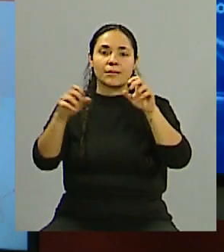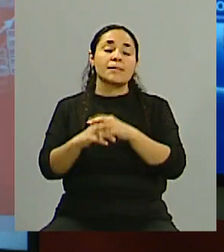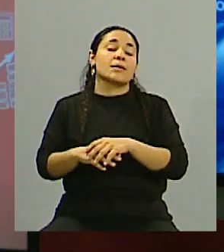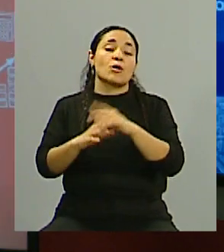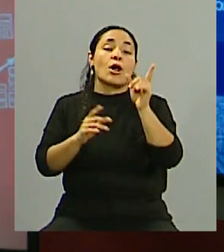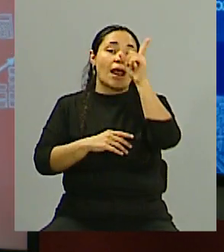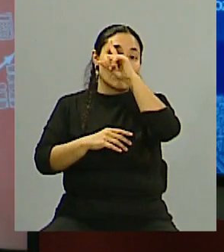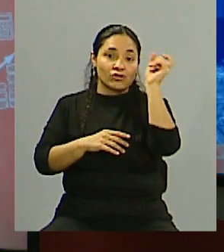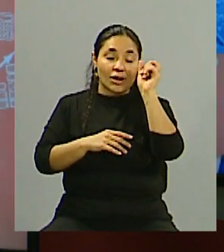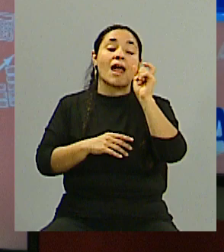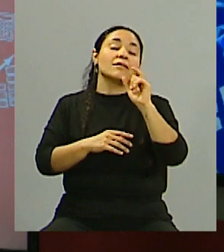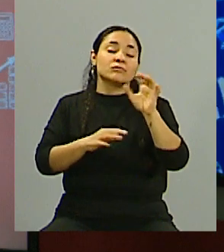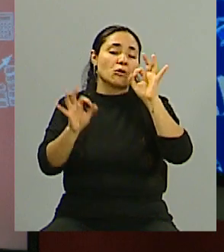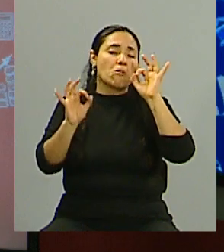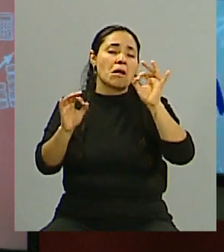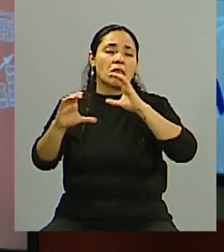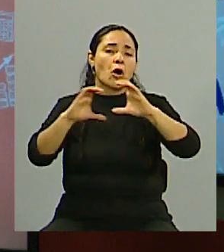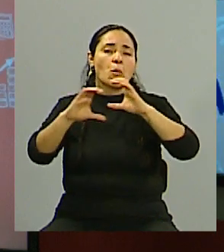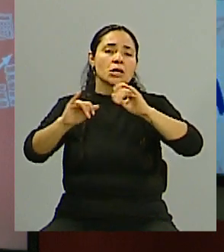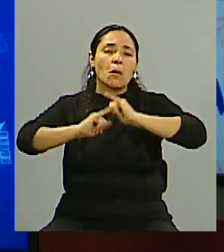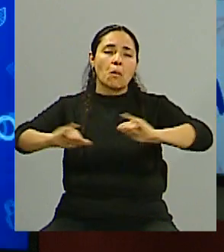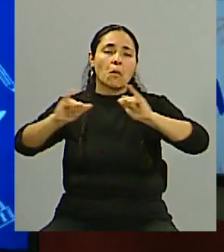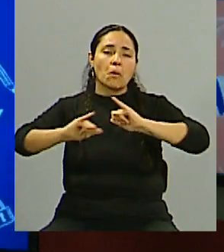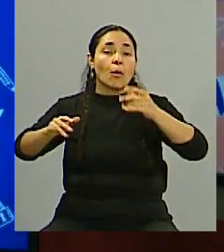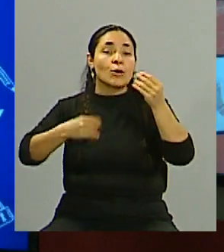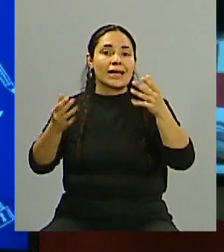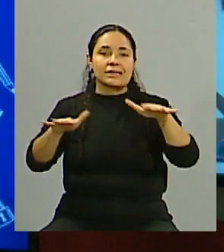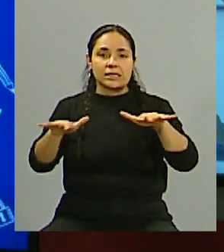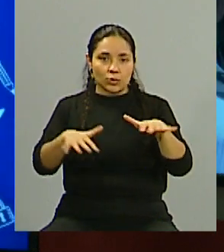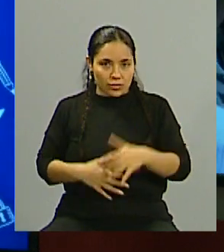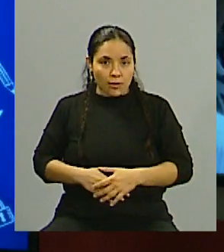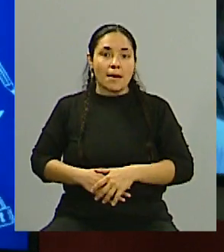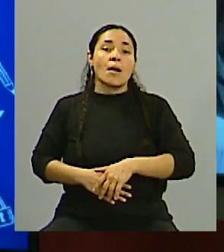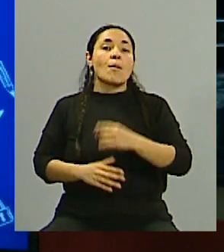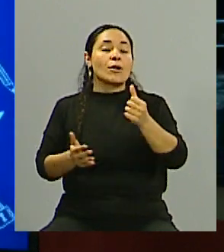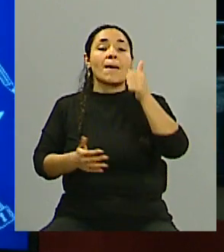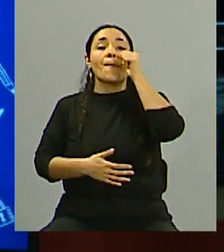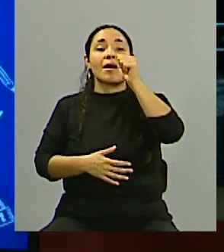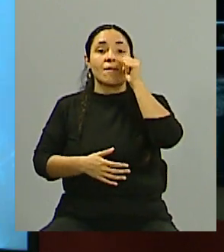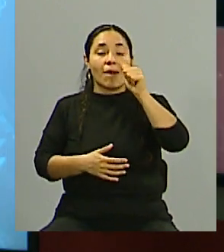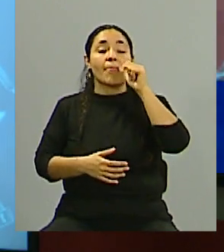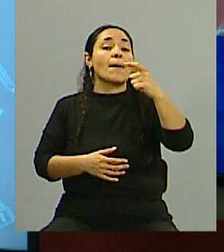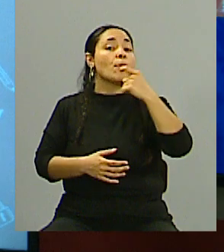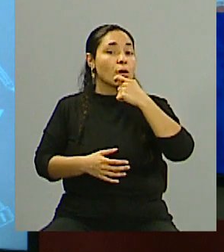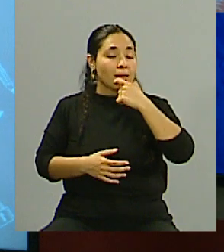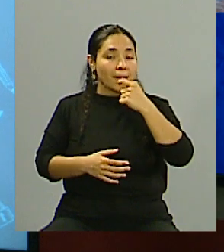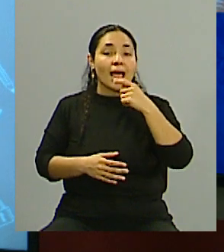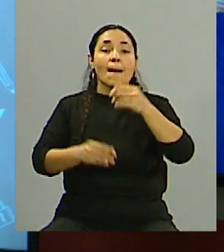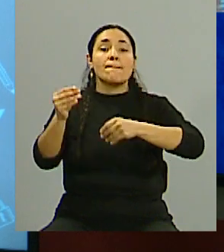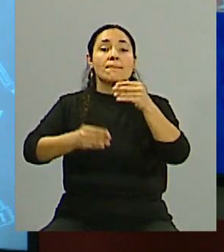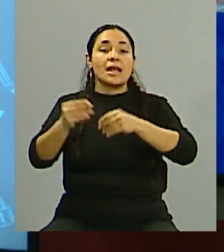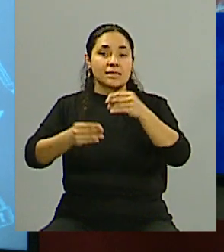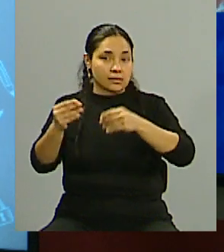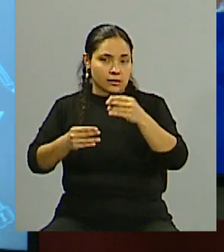solamente de Mendoza, sino también nacionales a partir de esta situación que se daba porque estuvieron por Mar del Plata y en Mendoza la empresa WorldCoin,